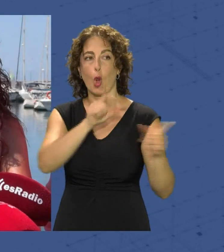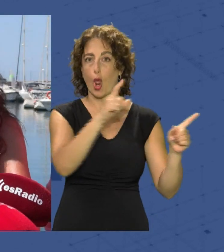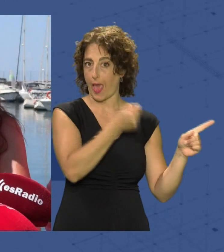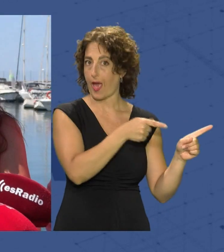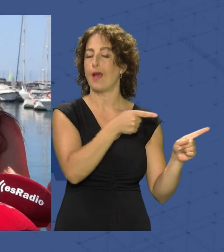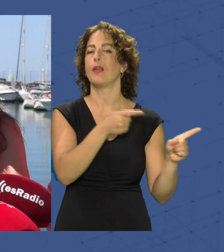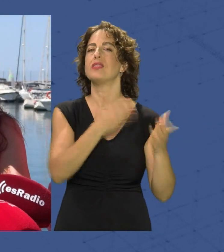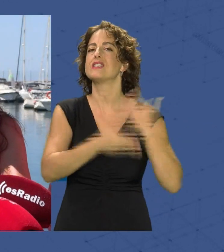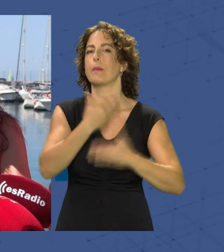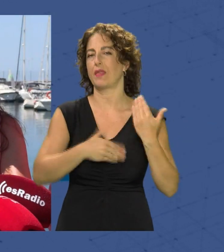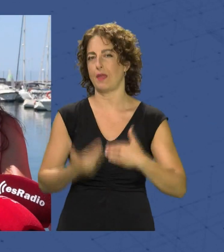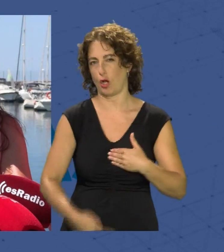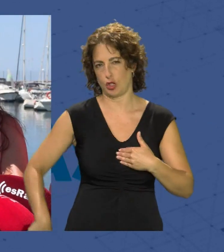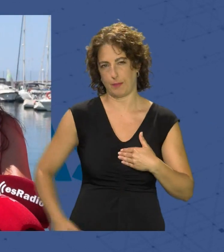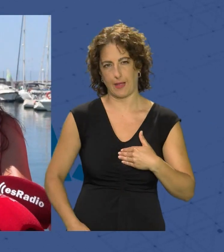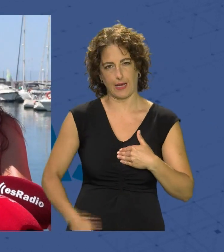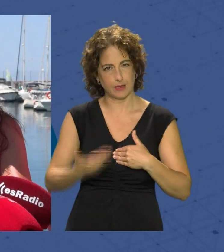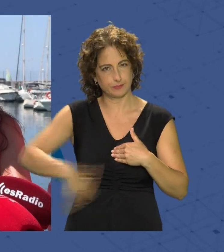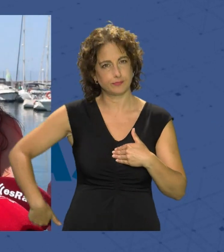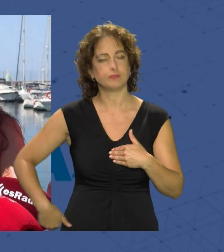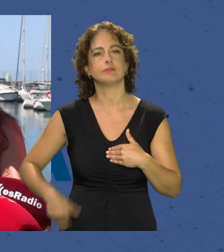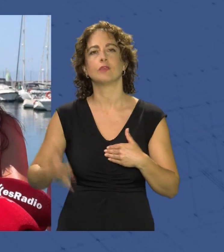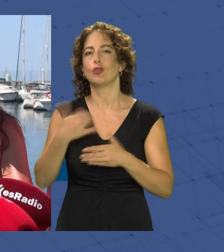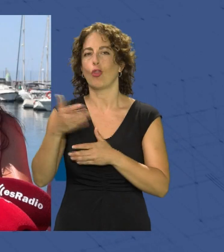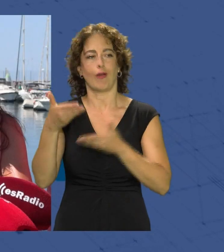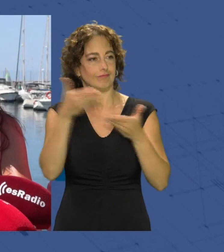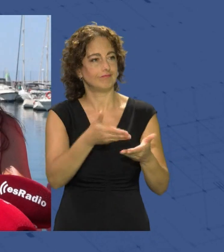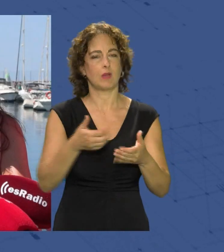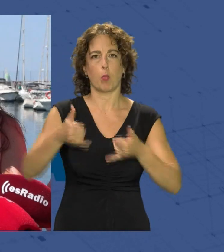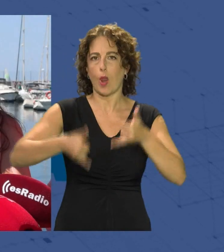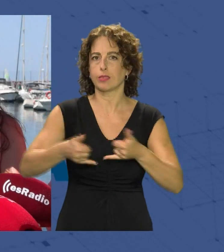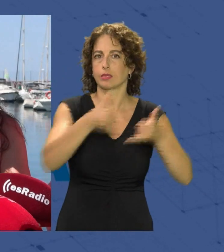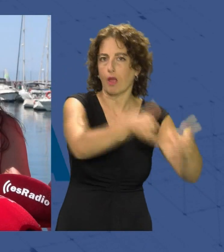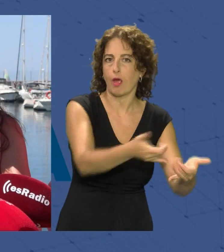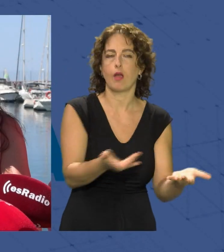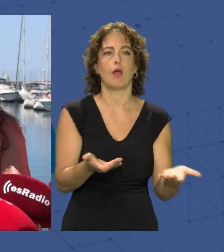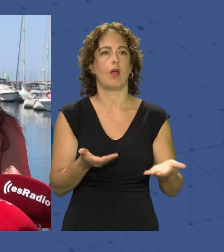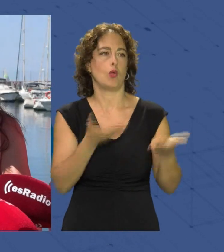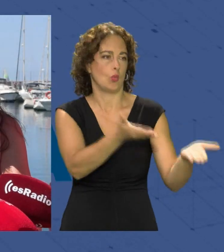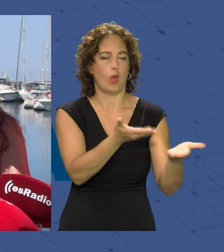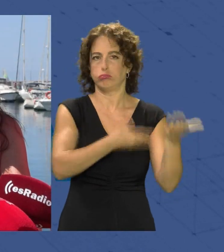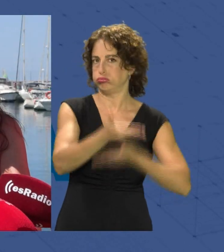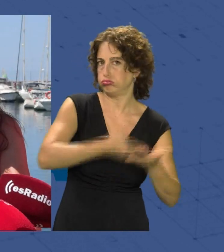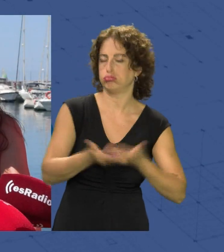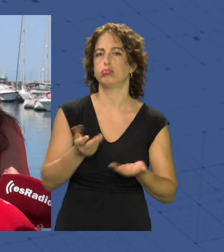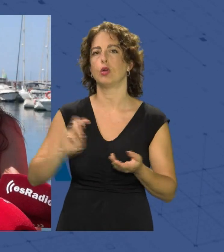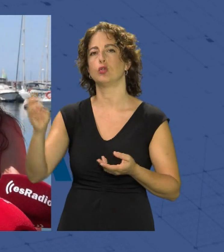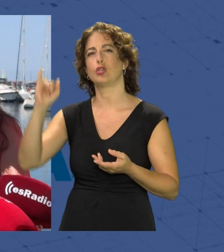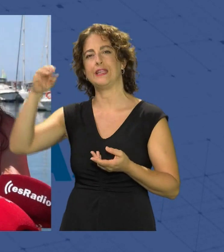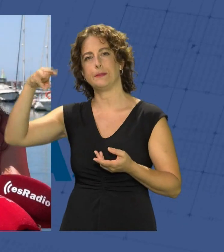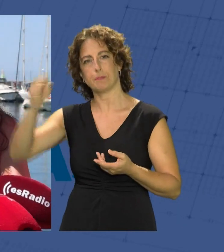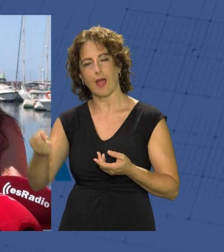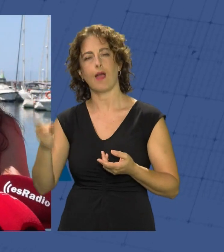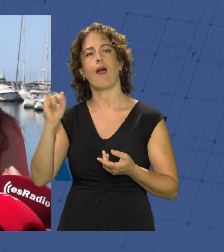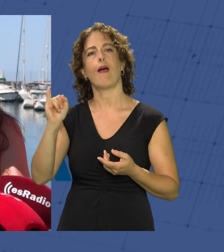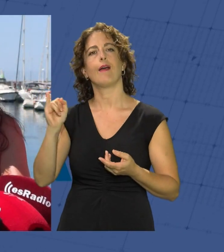discapacidad que tiene una pierna cortada todo el mundo se iba a llevar las muletas a llevarla Ima Ventura que tiene